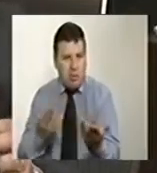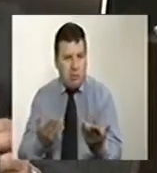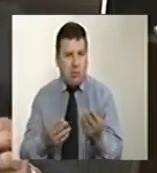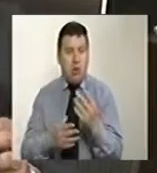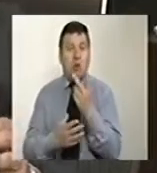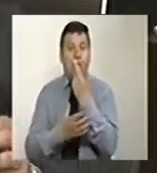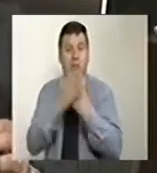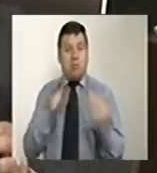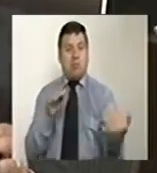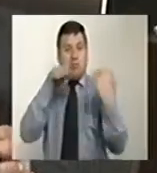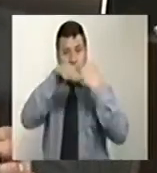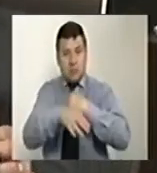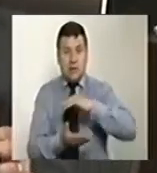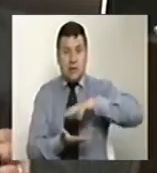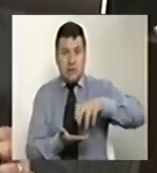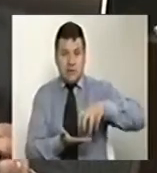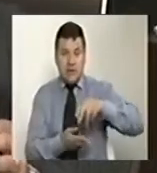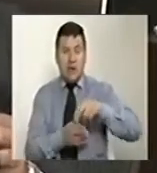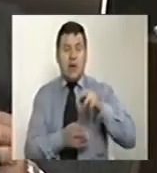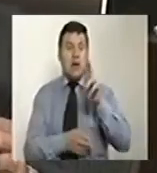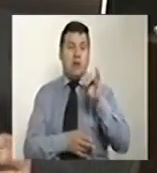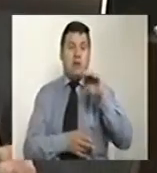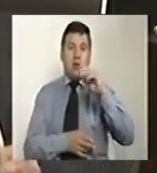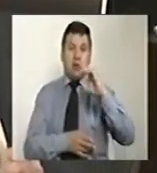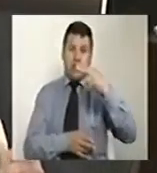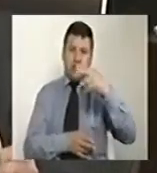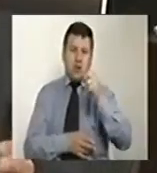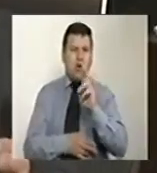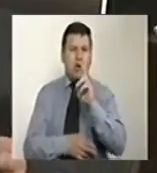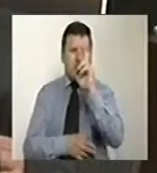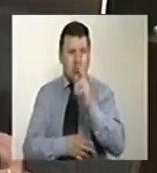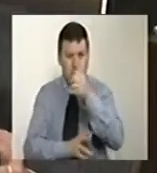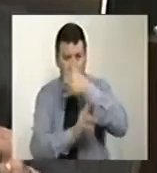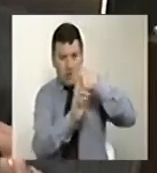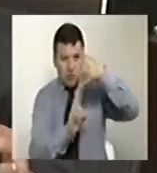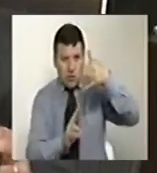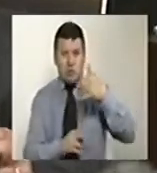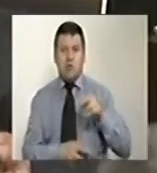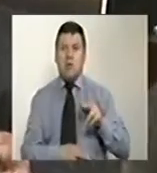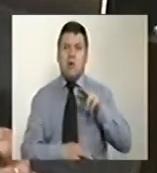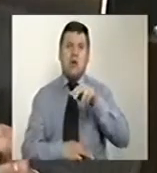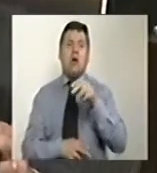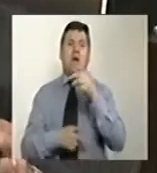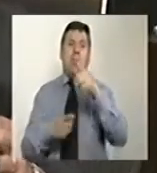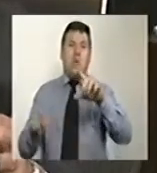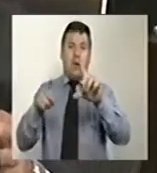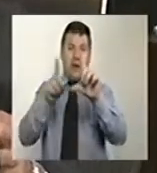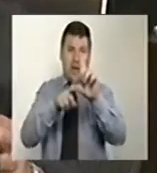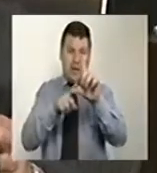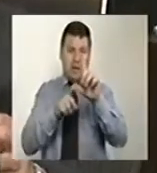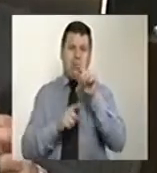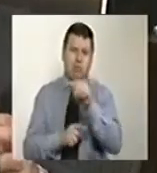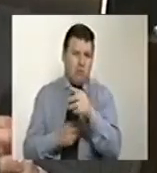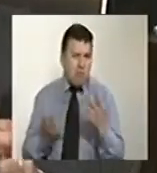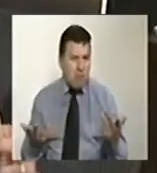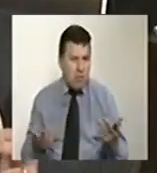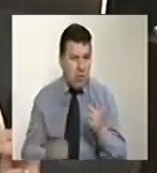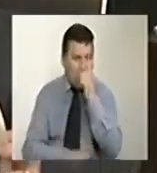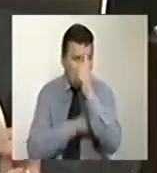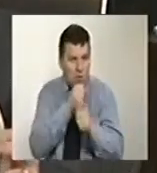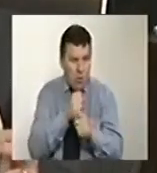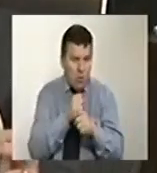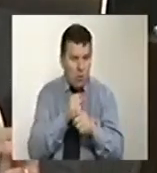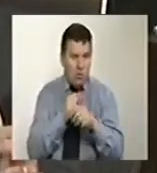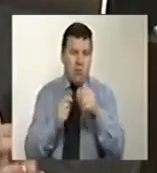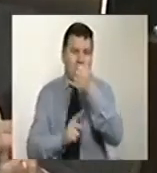Doble calzada entre Santander de Quilichao y Rumichaca al sur del país. Vía Cesar Guajira. Atraso de más de un año en